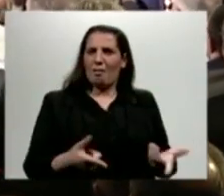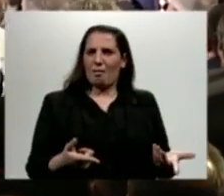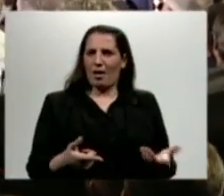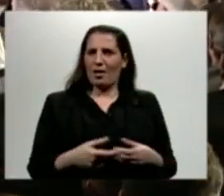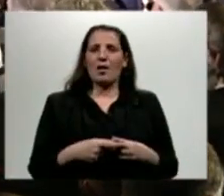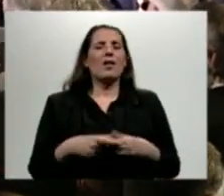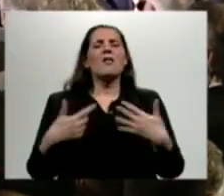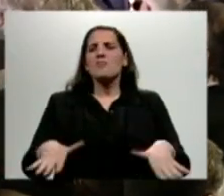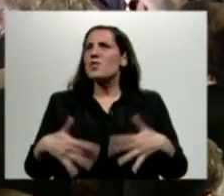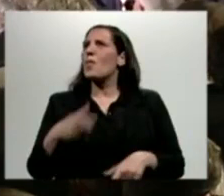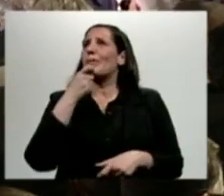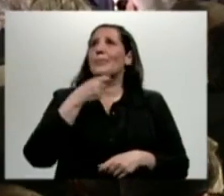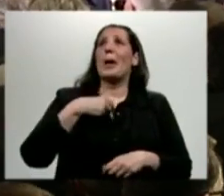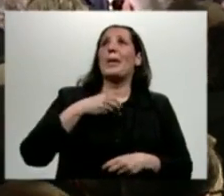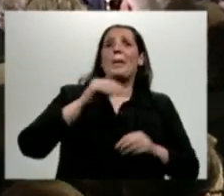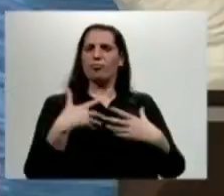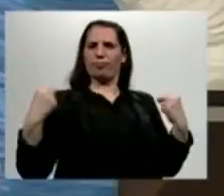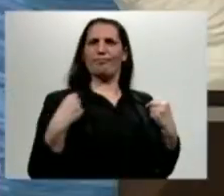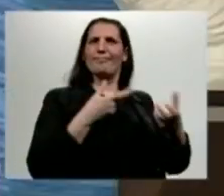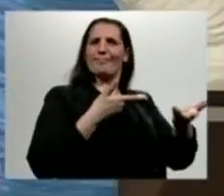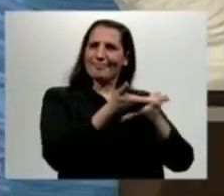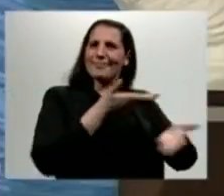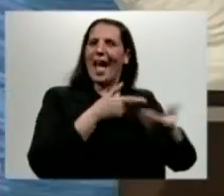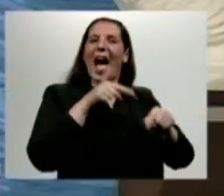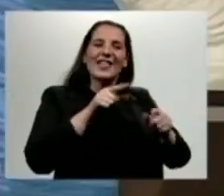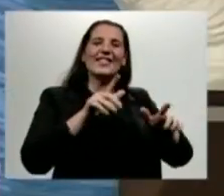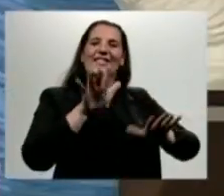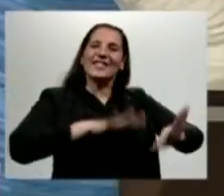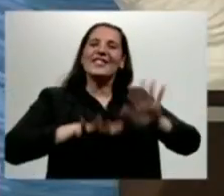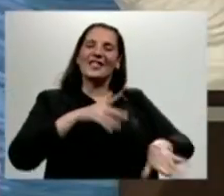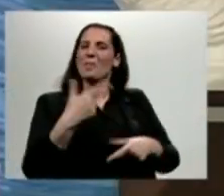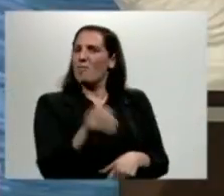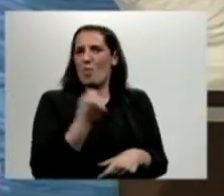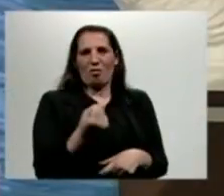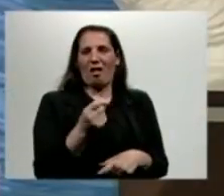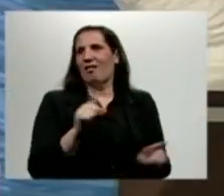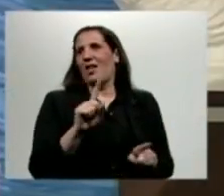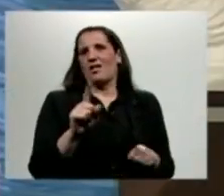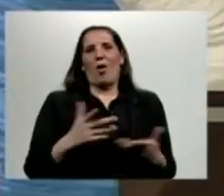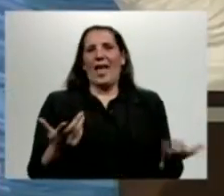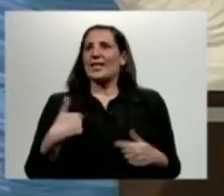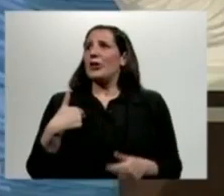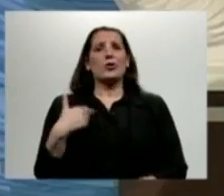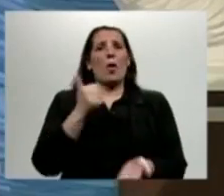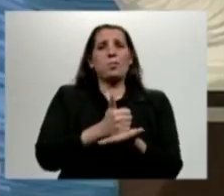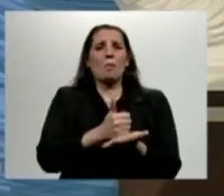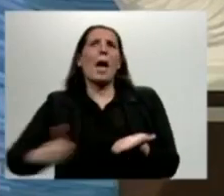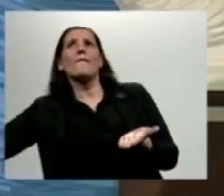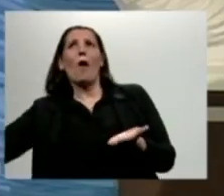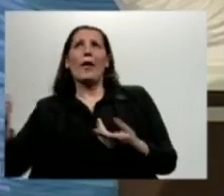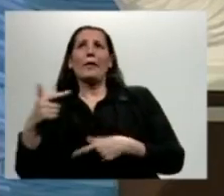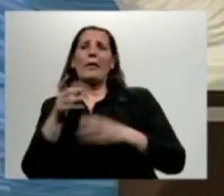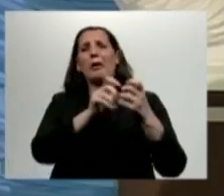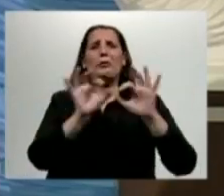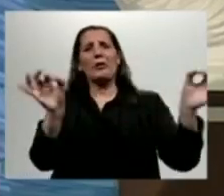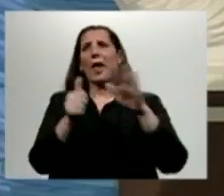pierde o se gana, porque son las reglas de la democracia. No es dejar un espacio vacío, es llenarlo con ideas, con